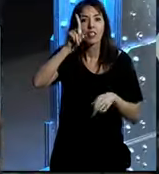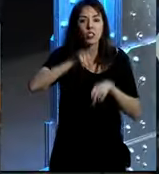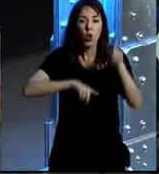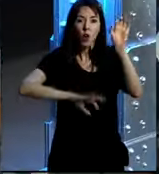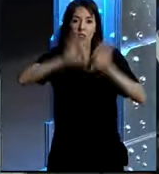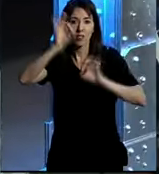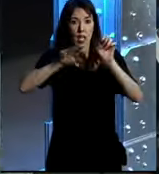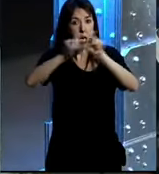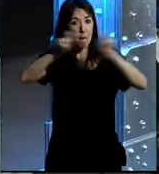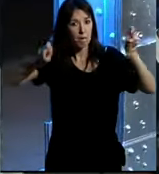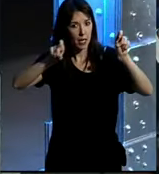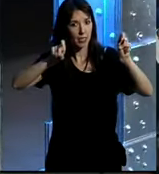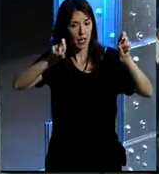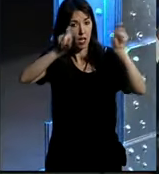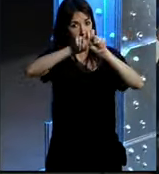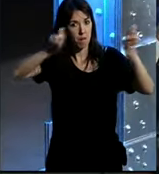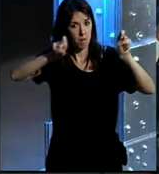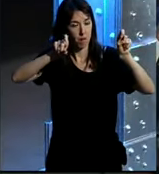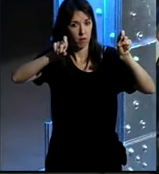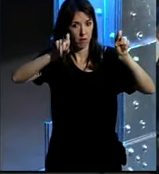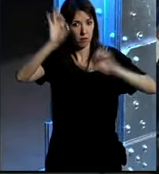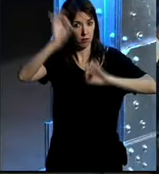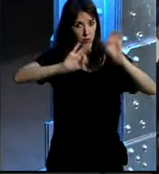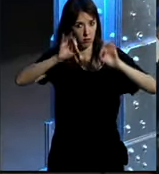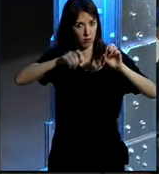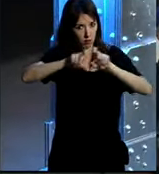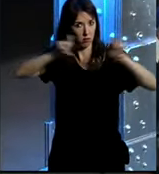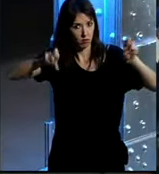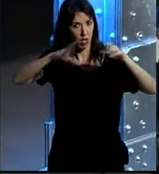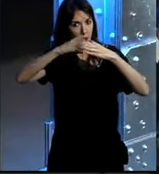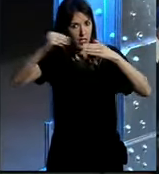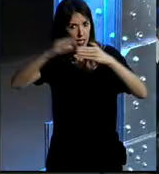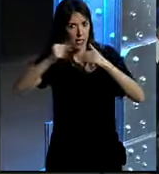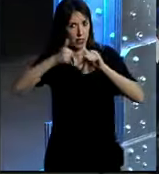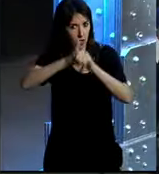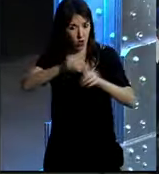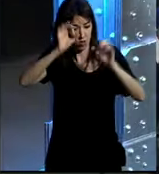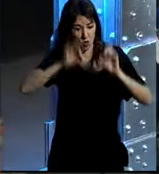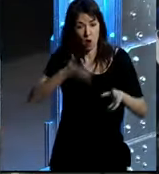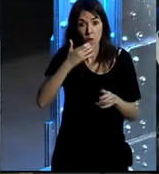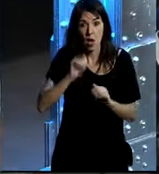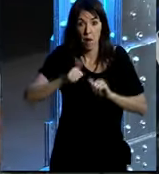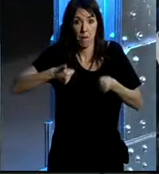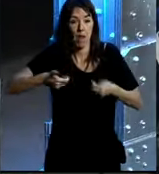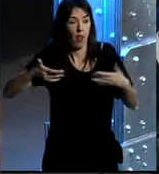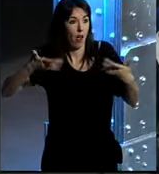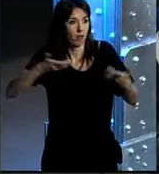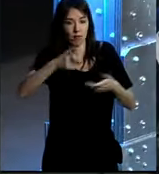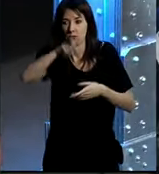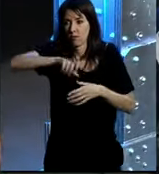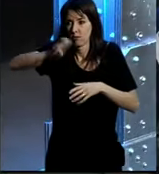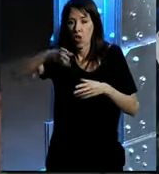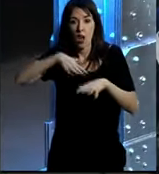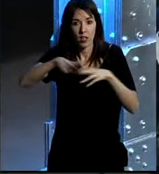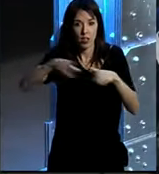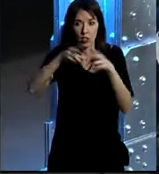alcanza en una empresa con un volumen y un tamaño de clientes y de seguidores como la nuestra cuando alguien empieza en redes sociales las empresas